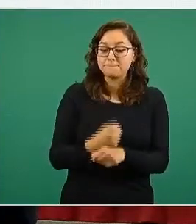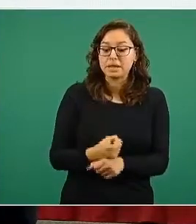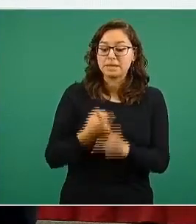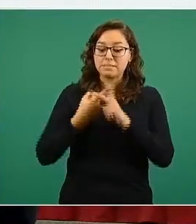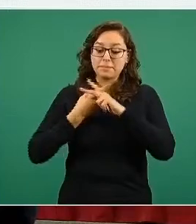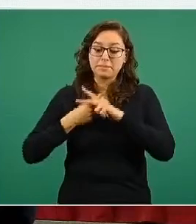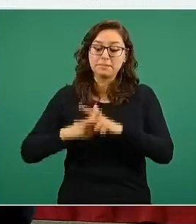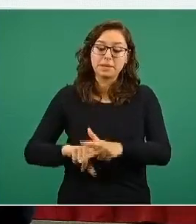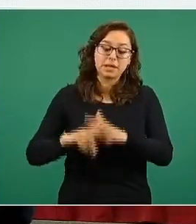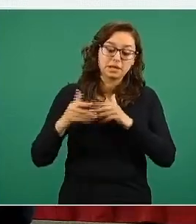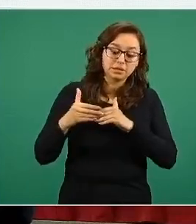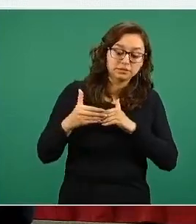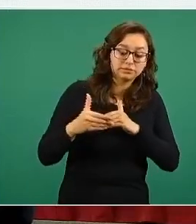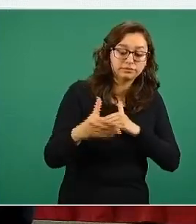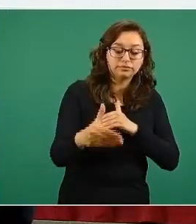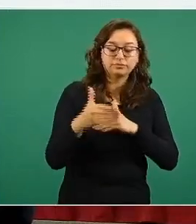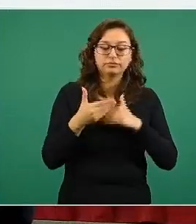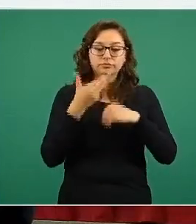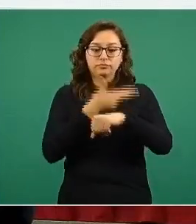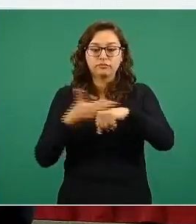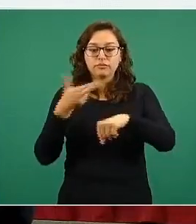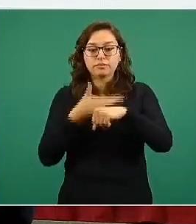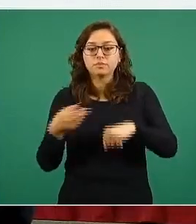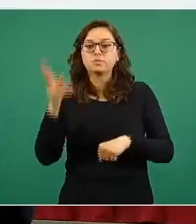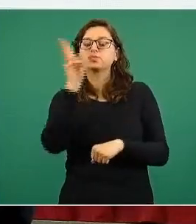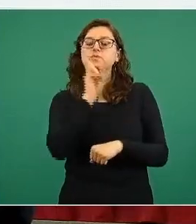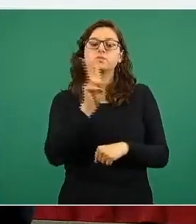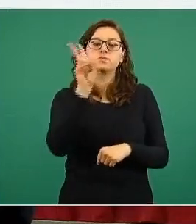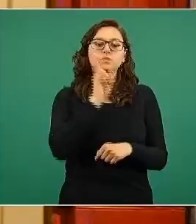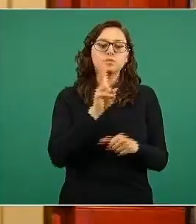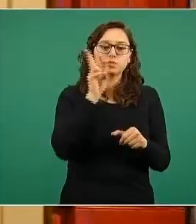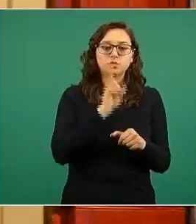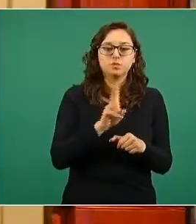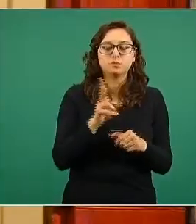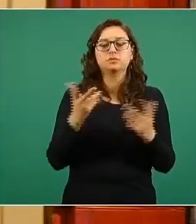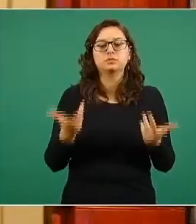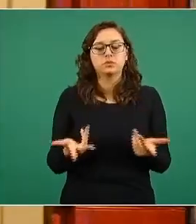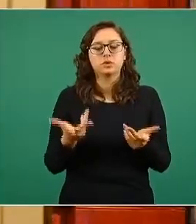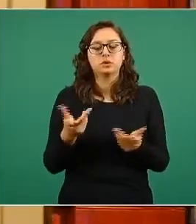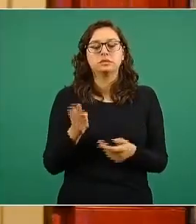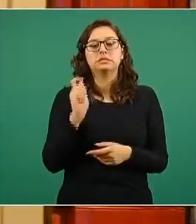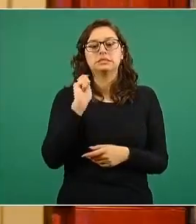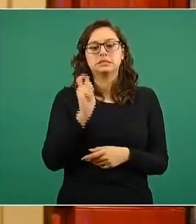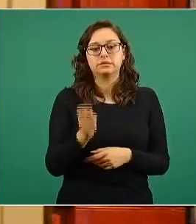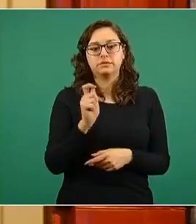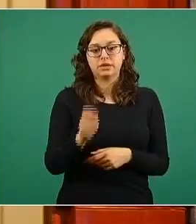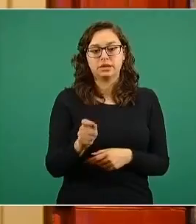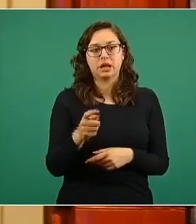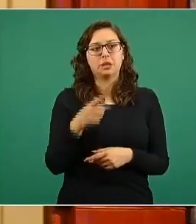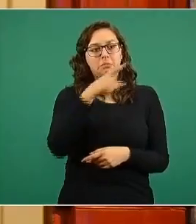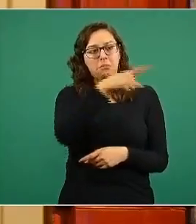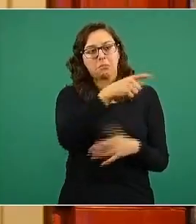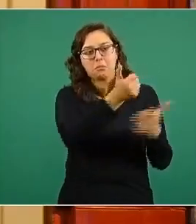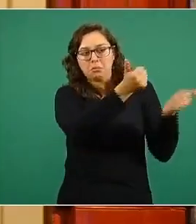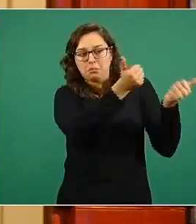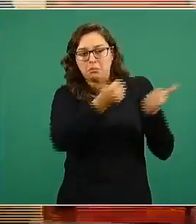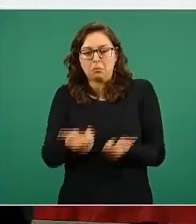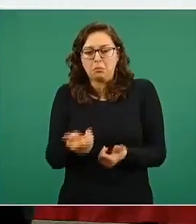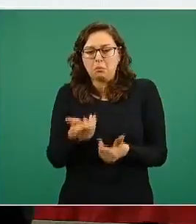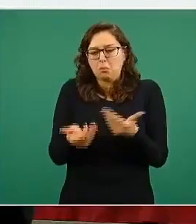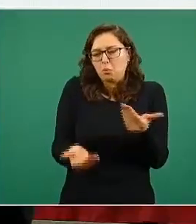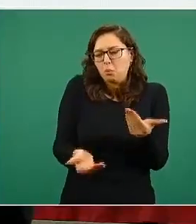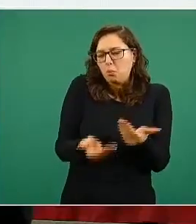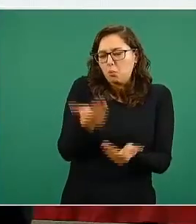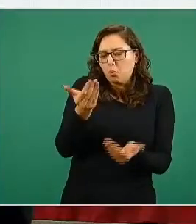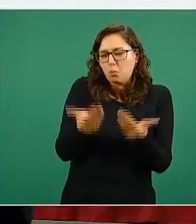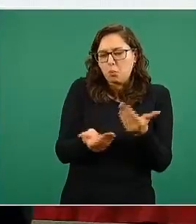operativo. Esta calibración decidimos aprovechar los primeros embarques, que son de un tamaño relativamente modesto,